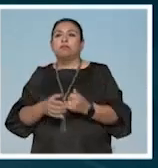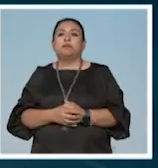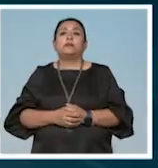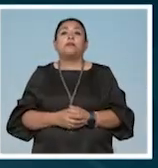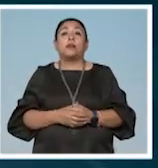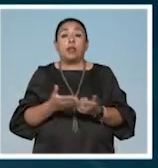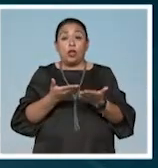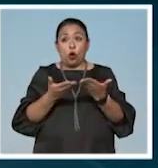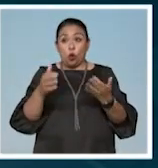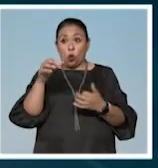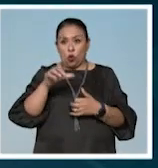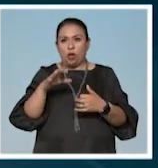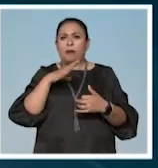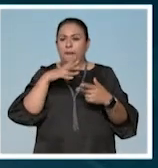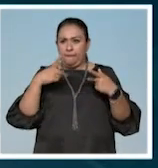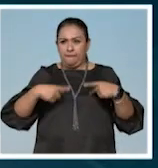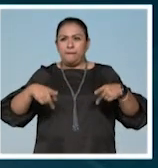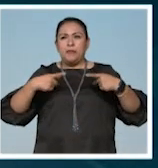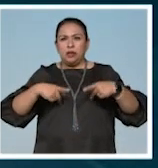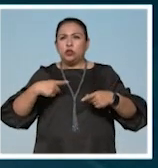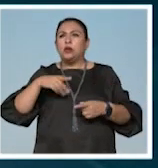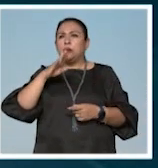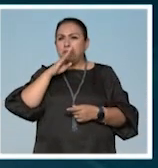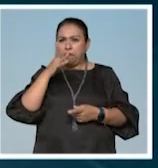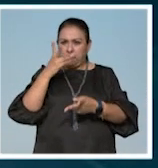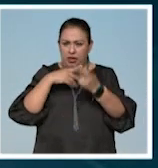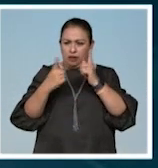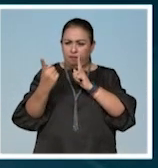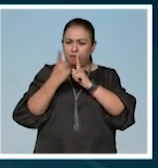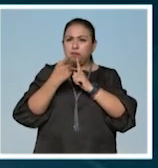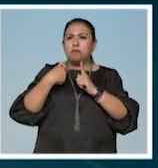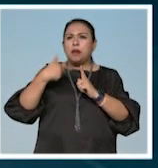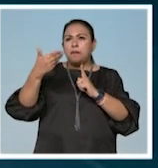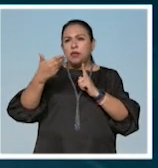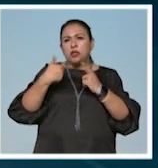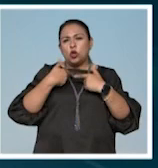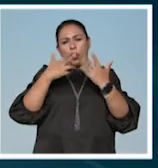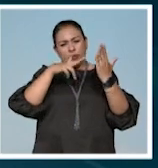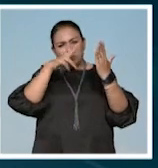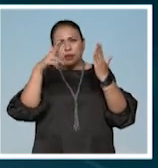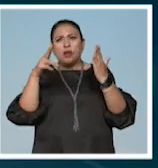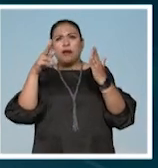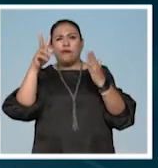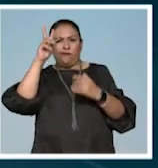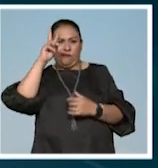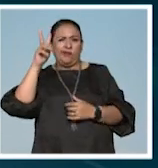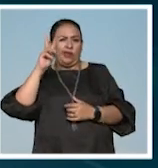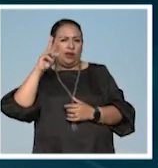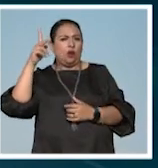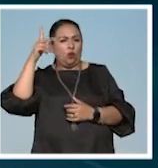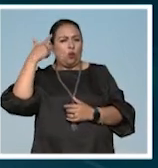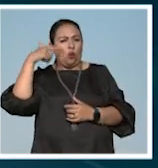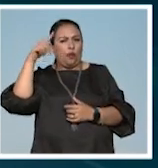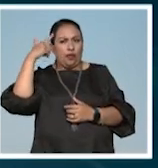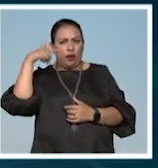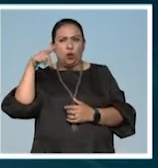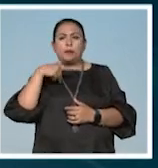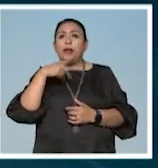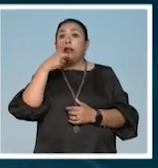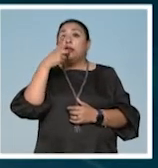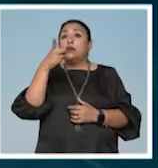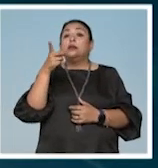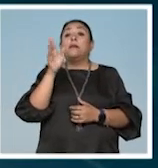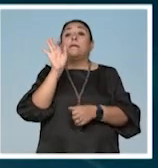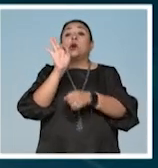En la actualidad hay personas. Mamás que vienen y me piden que haga un retablo con la Virgen de Guadalupe. Decirle que